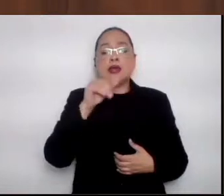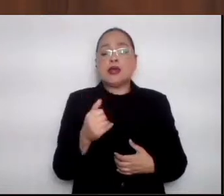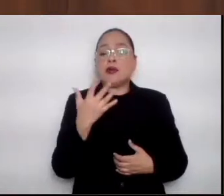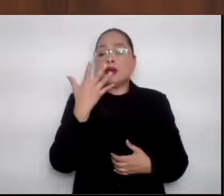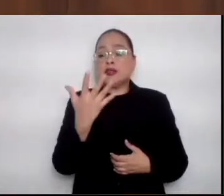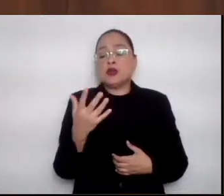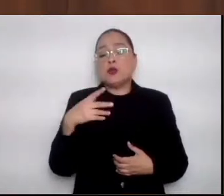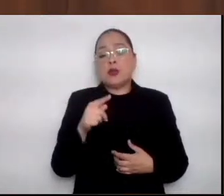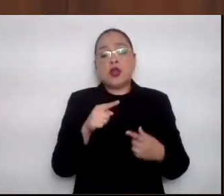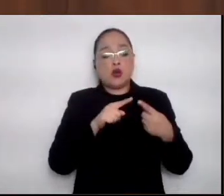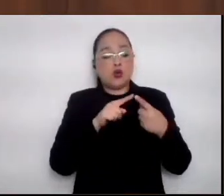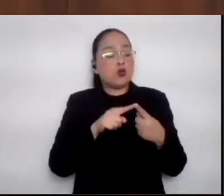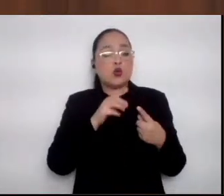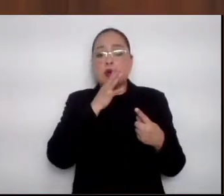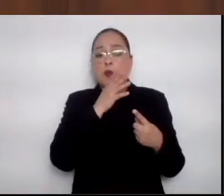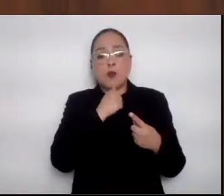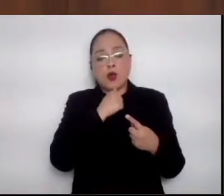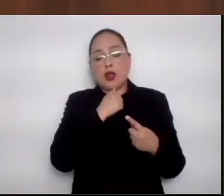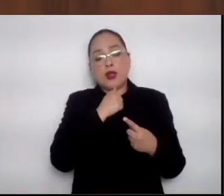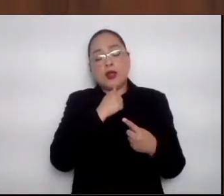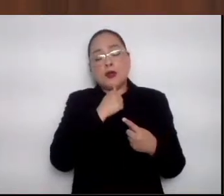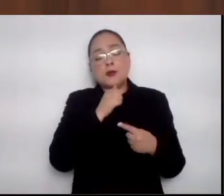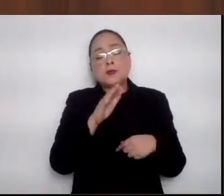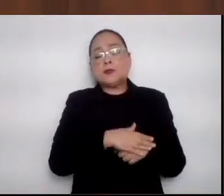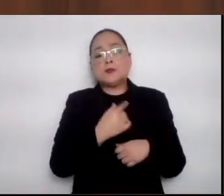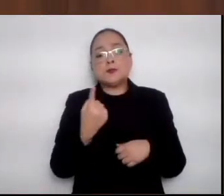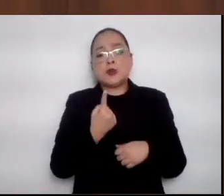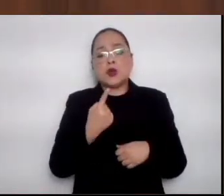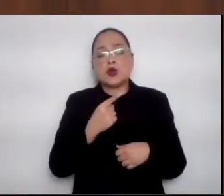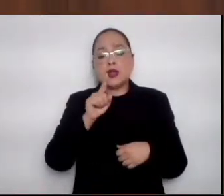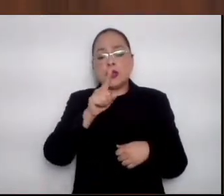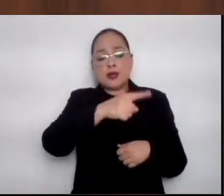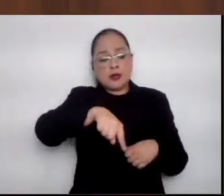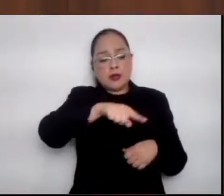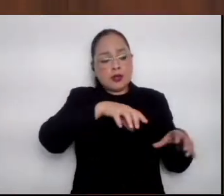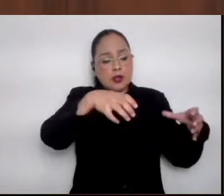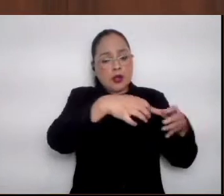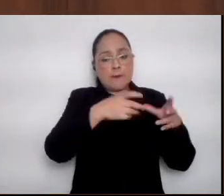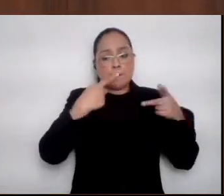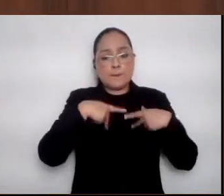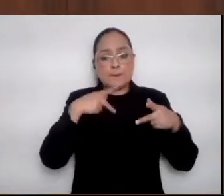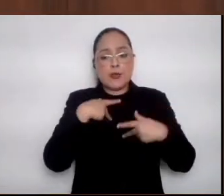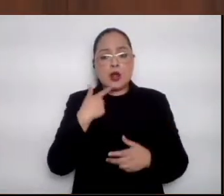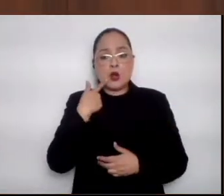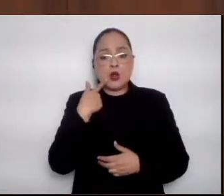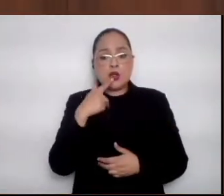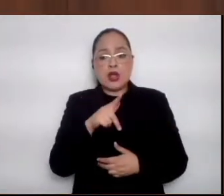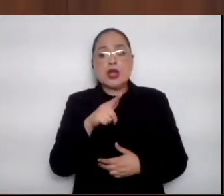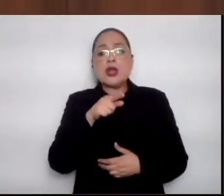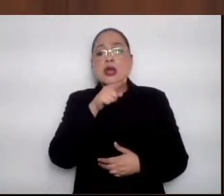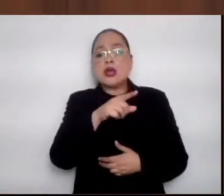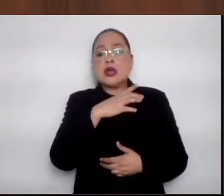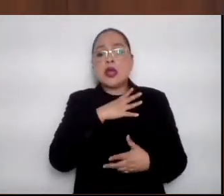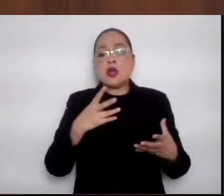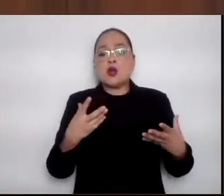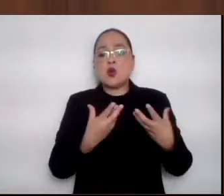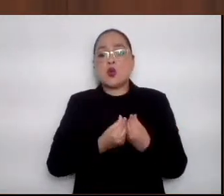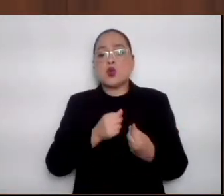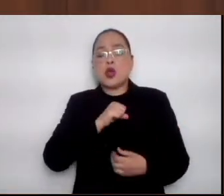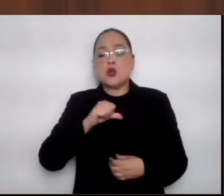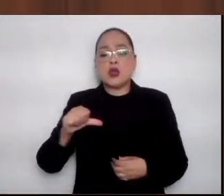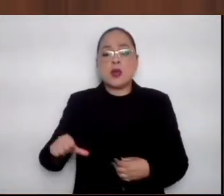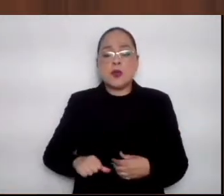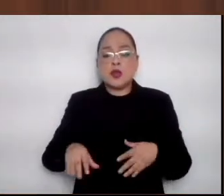uno de ellos no se pudo concretar por oposición de la propia sociedad, estamos trabajando con el ayuntamiento para hacer una reubicación.